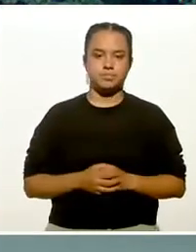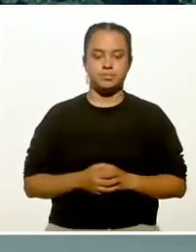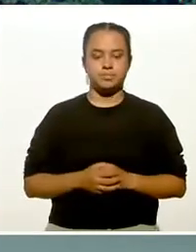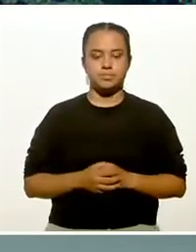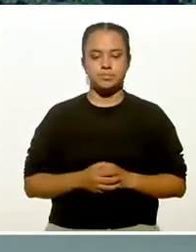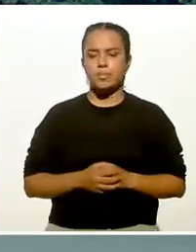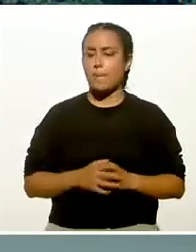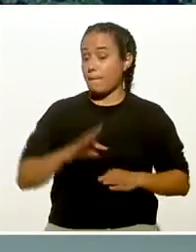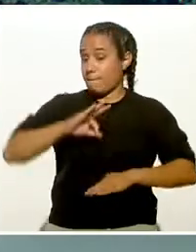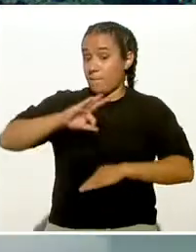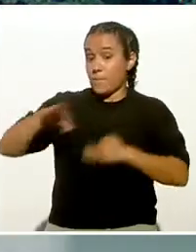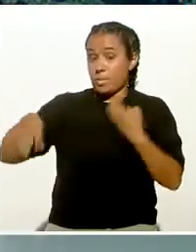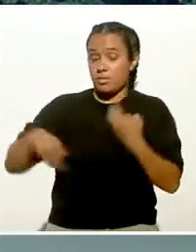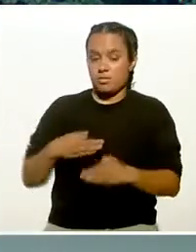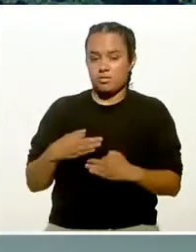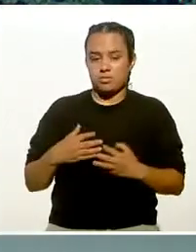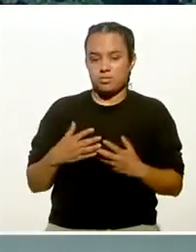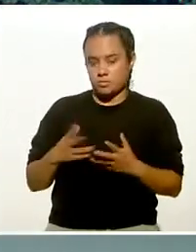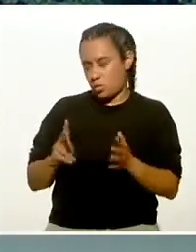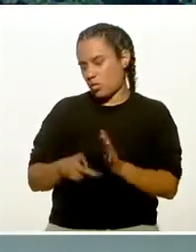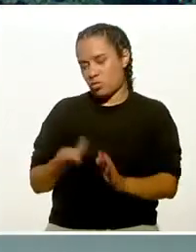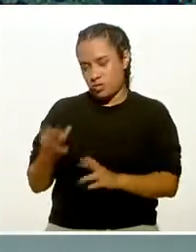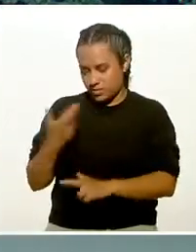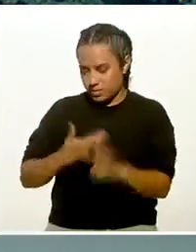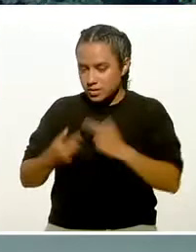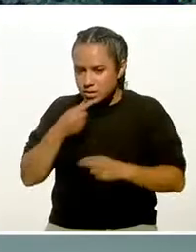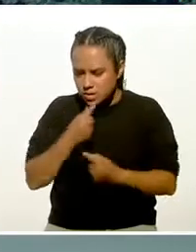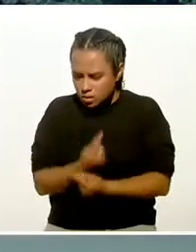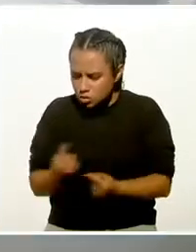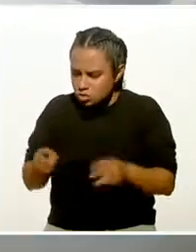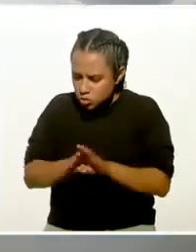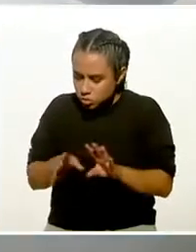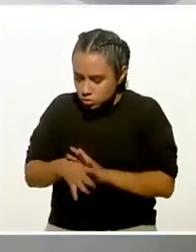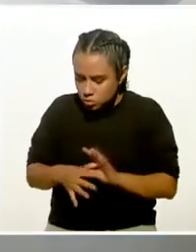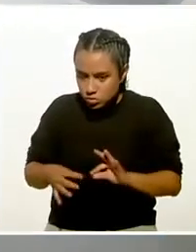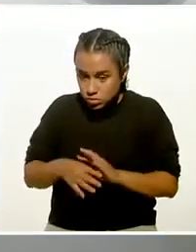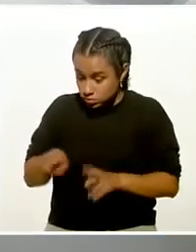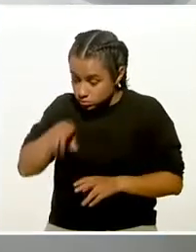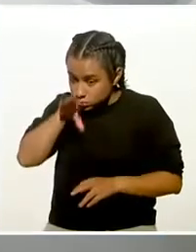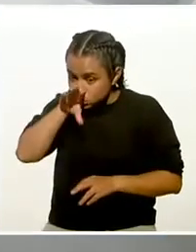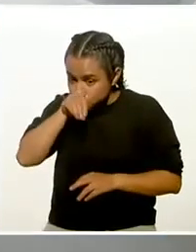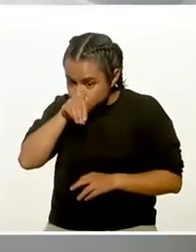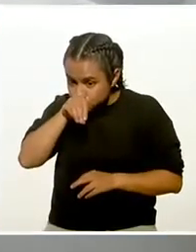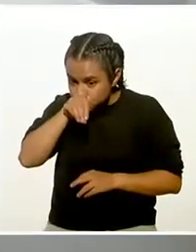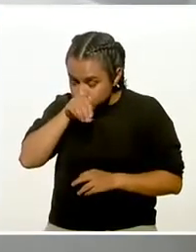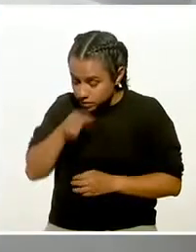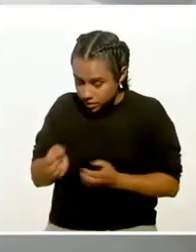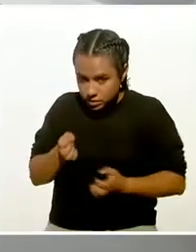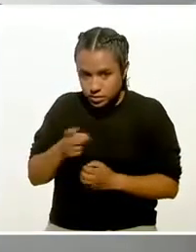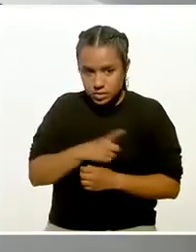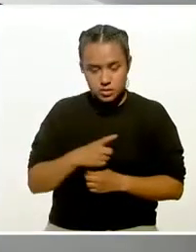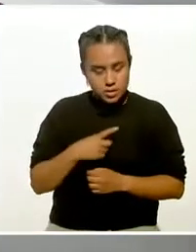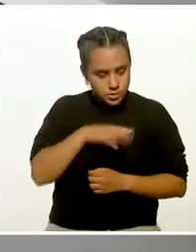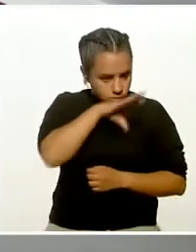Todo el mundo está... Bueno, volvamos a los niños. ¿Cómo les decimos a los niños? Que cierren la boca cuando estén haciendo ejercicio. Así es.